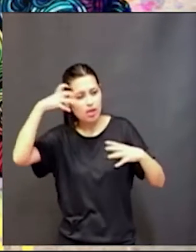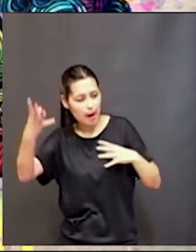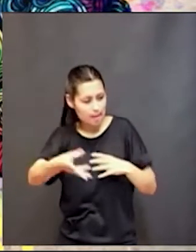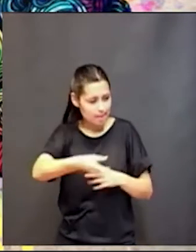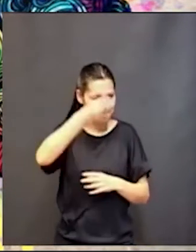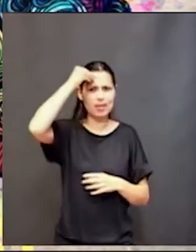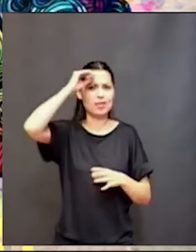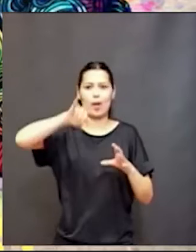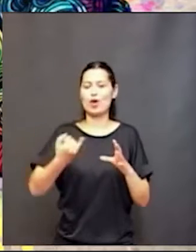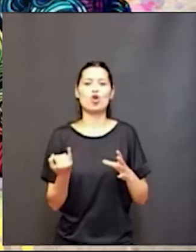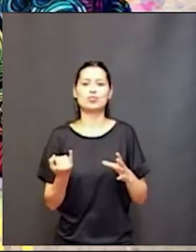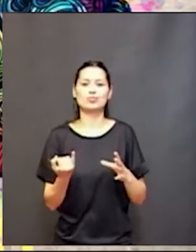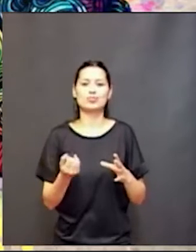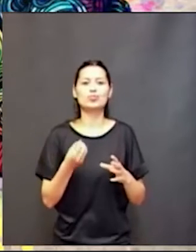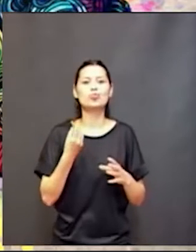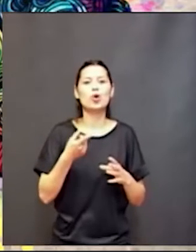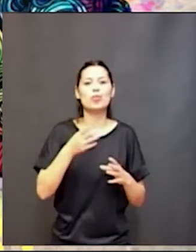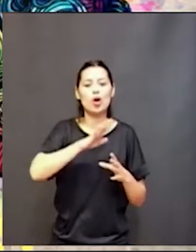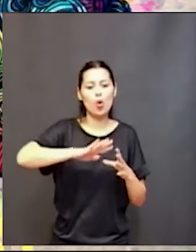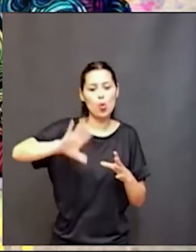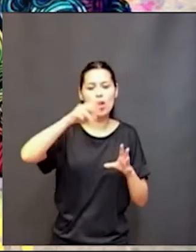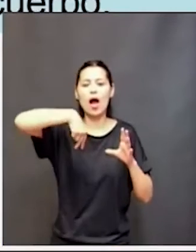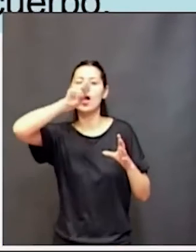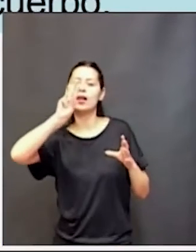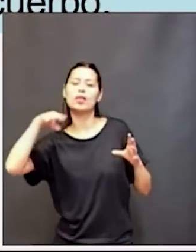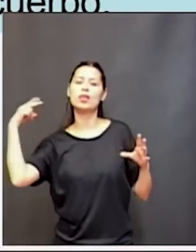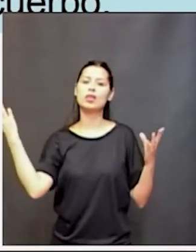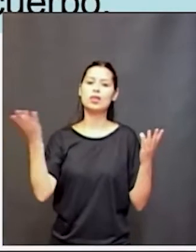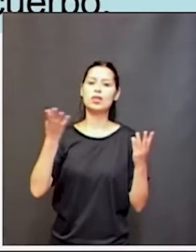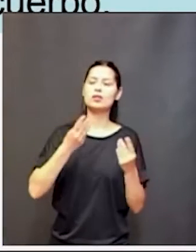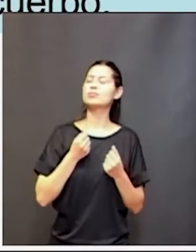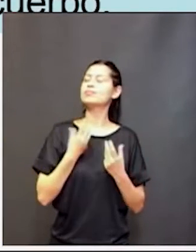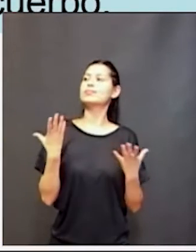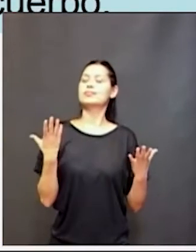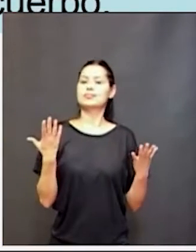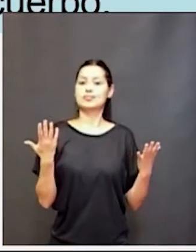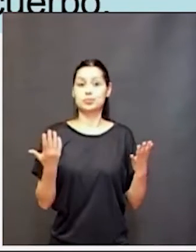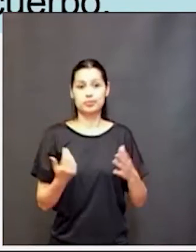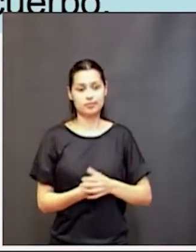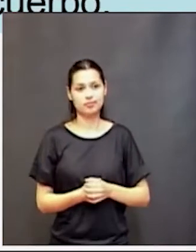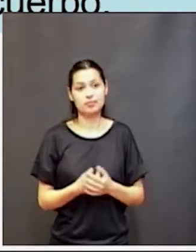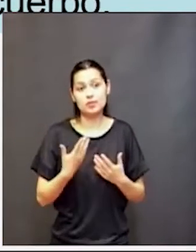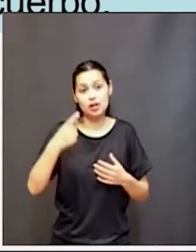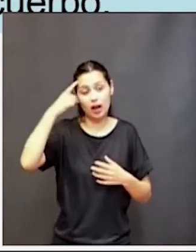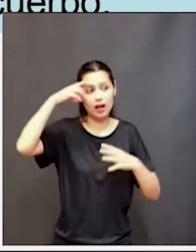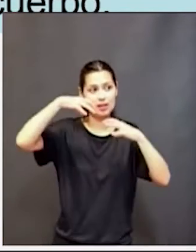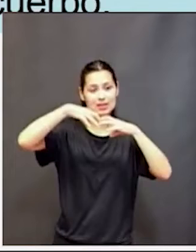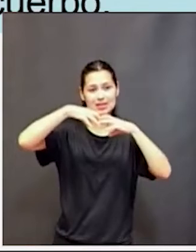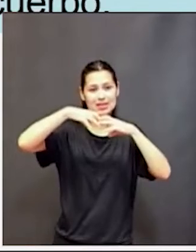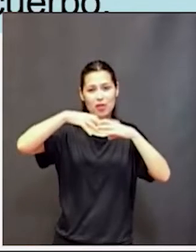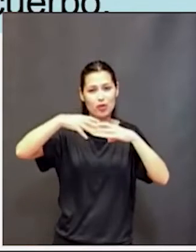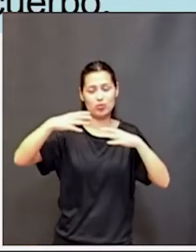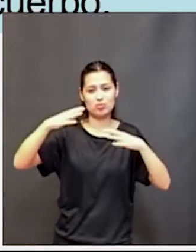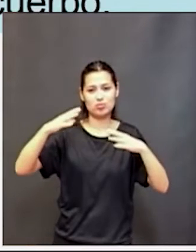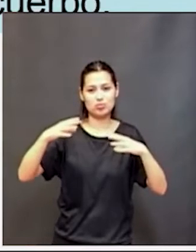espacio artístico, el cerebro predispone mejor para el aprendizaje efectivo, el cerebro está conectado con nuestro cuerpo, ¿qué